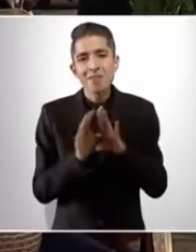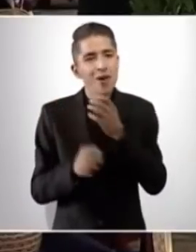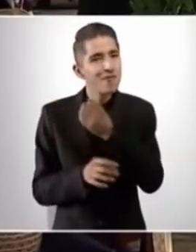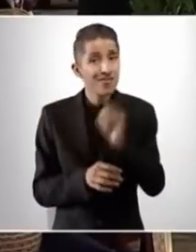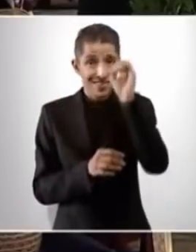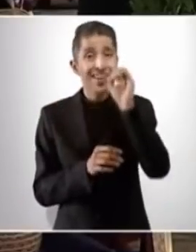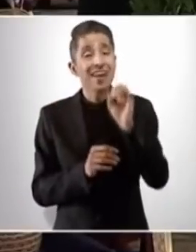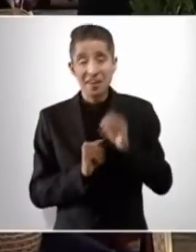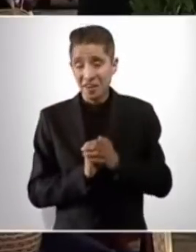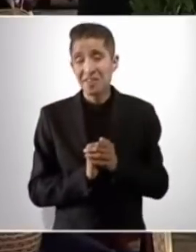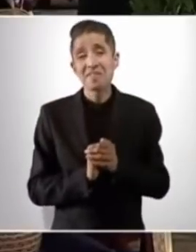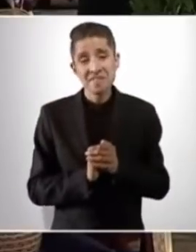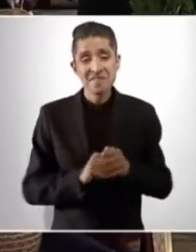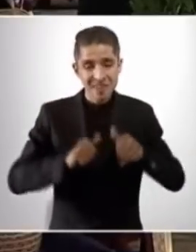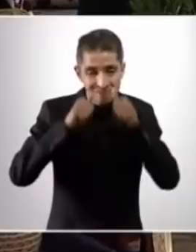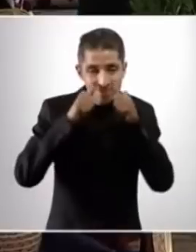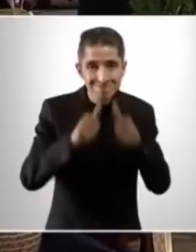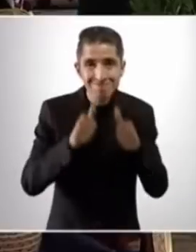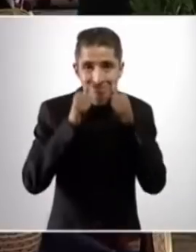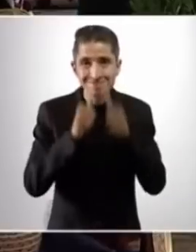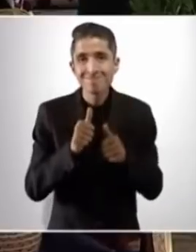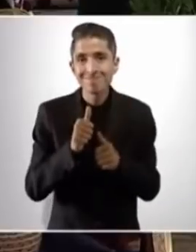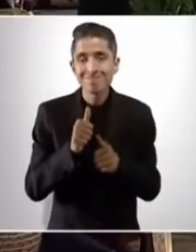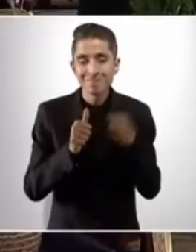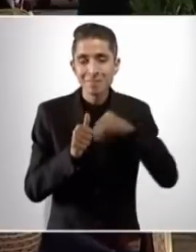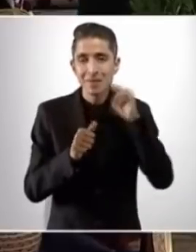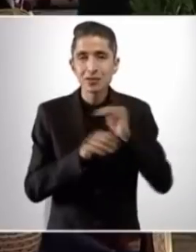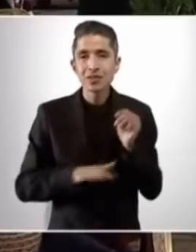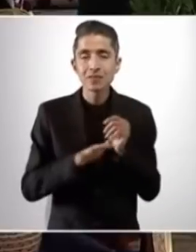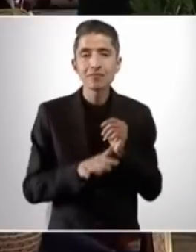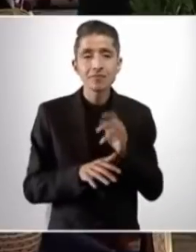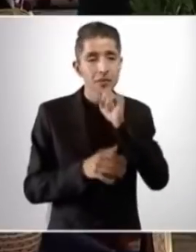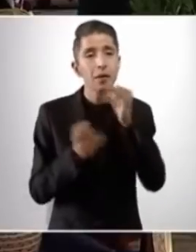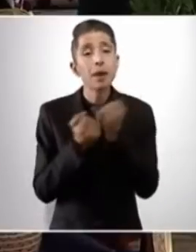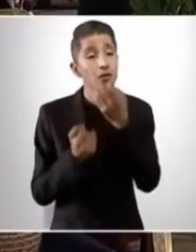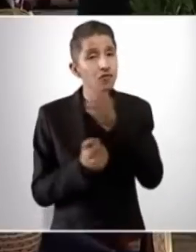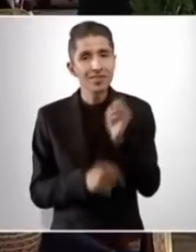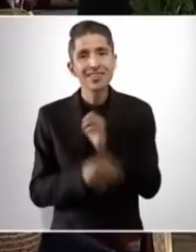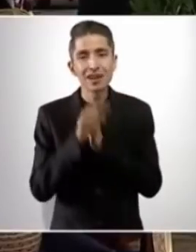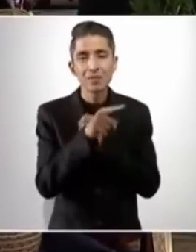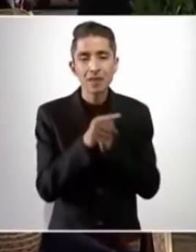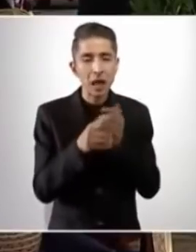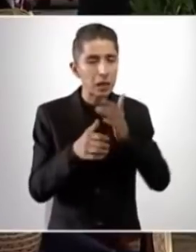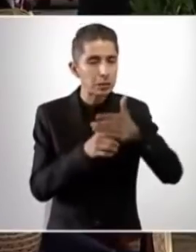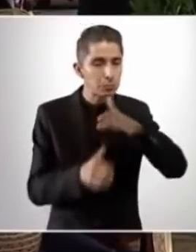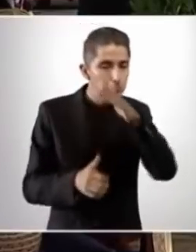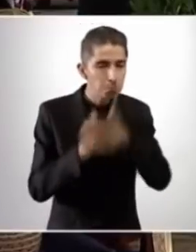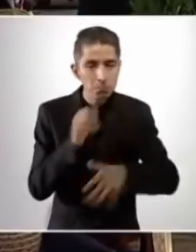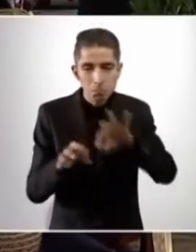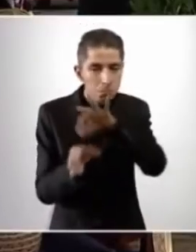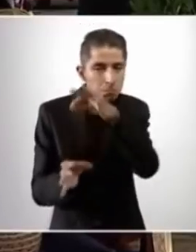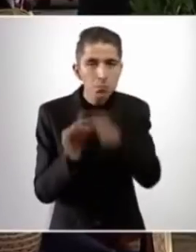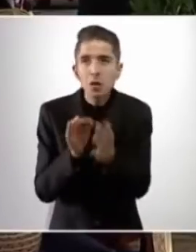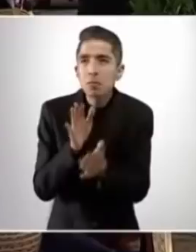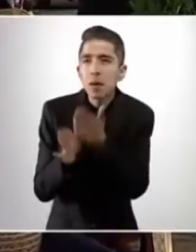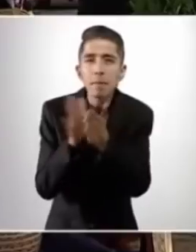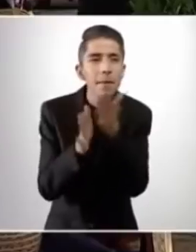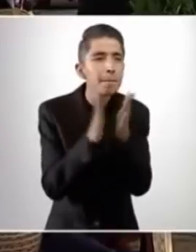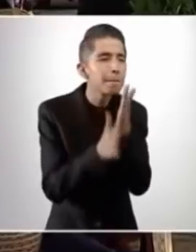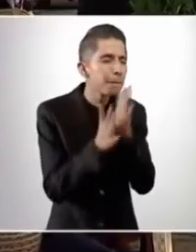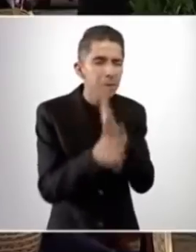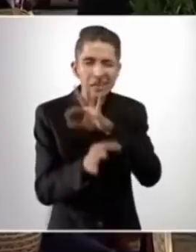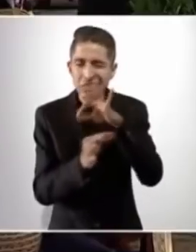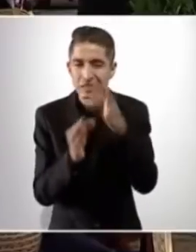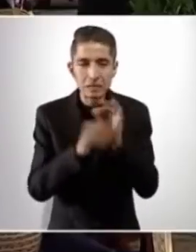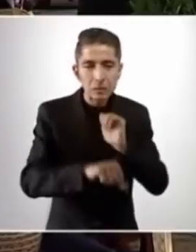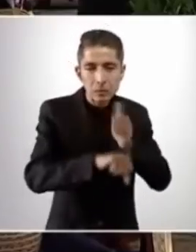terminar con todas las instalaciones, tener todos